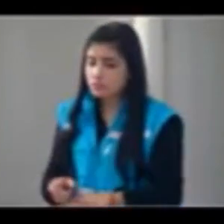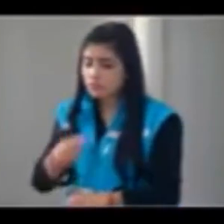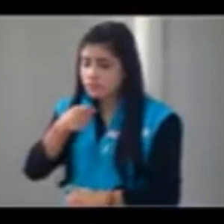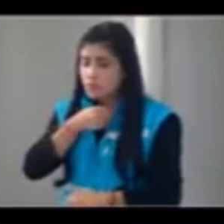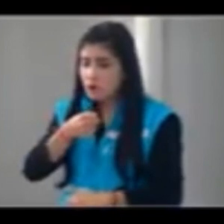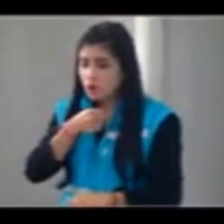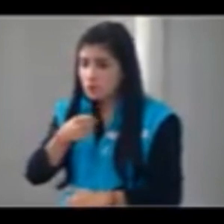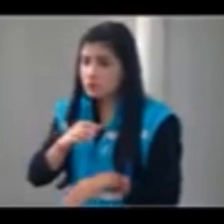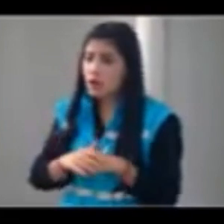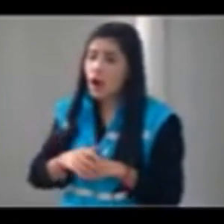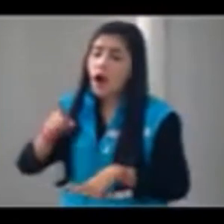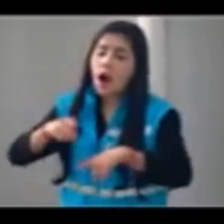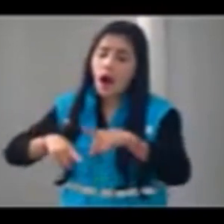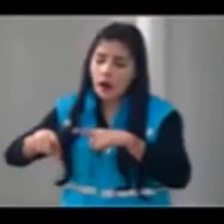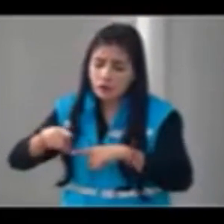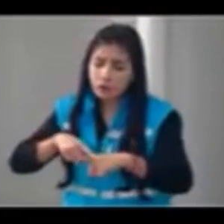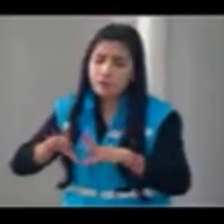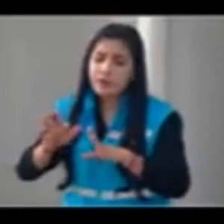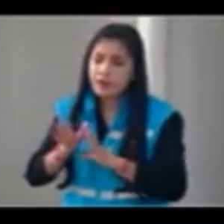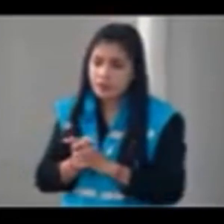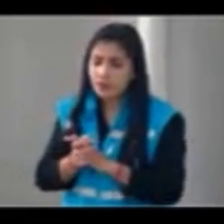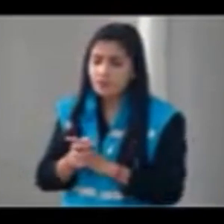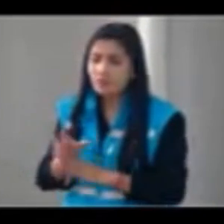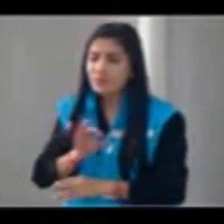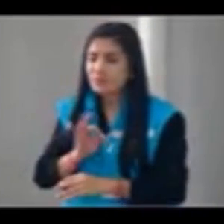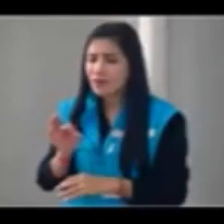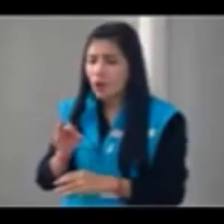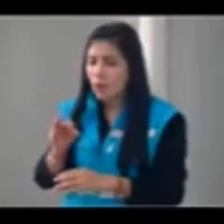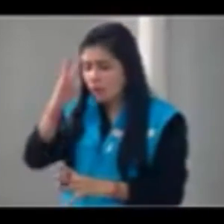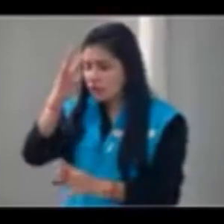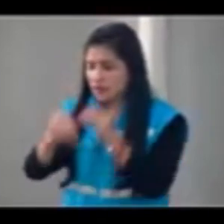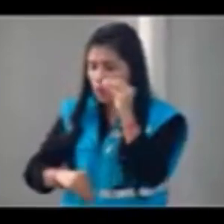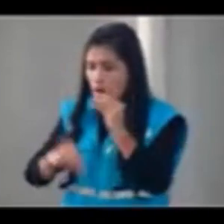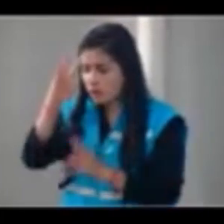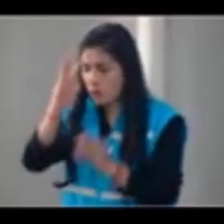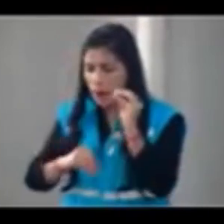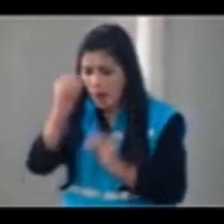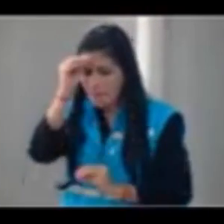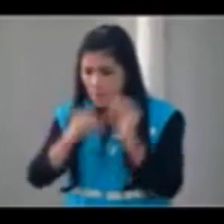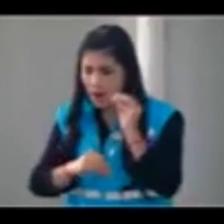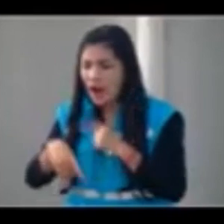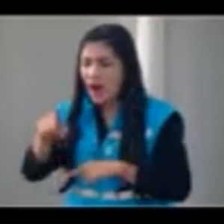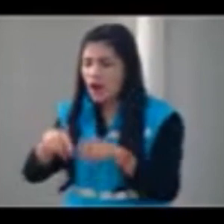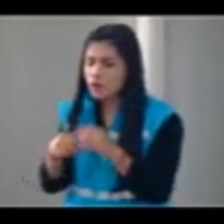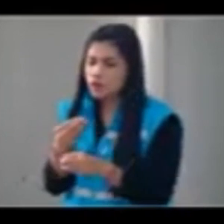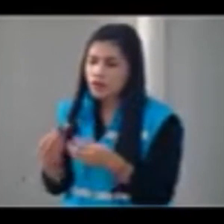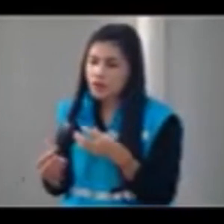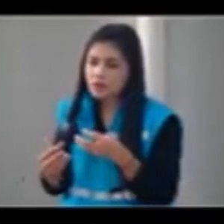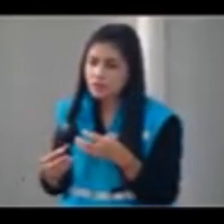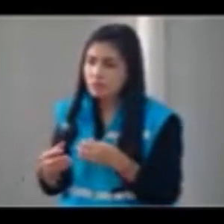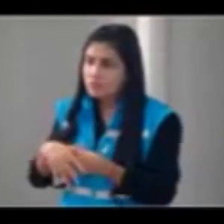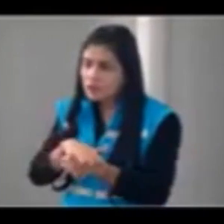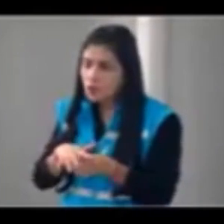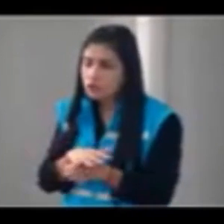tiene algunas prácticas reprochables que no ha explicado con suficiencia y no se puede pretender perfilar voces que le resulten incómodas